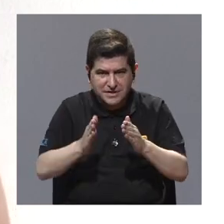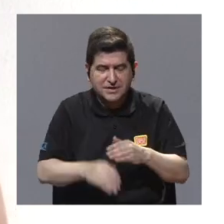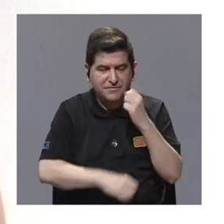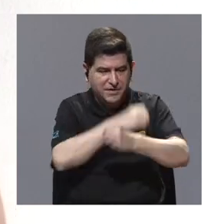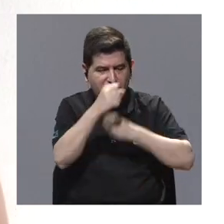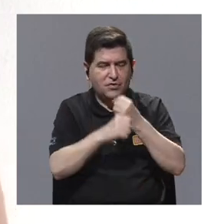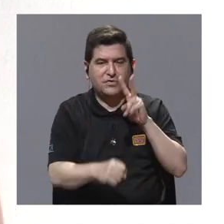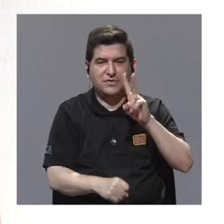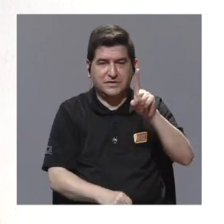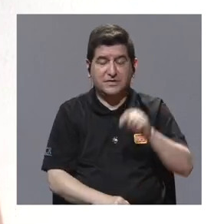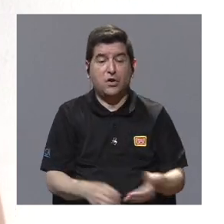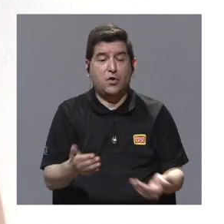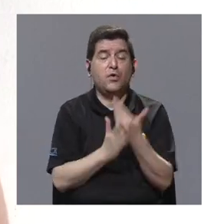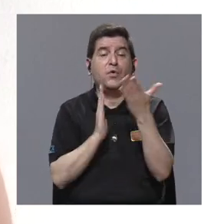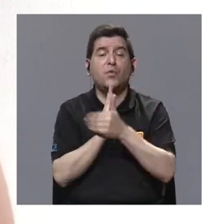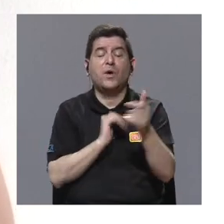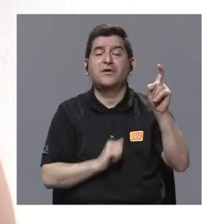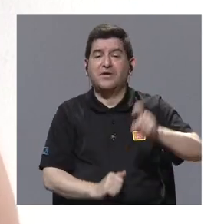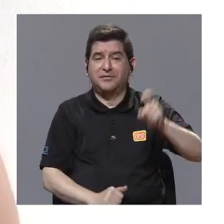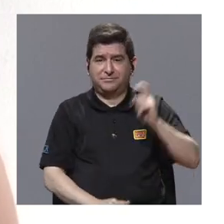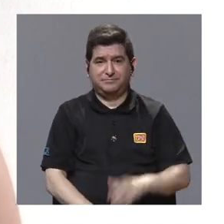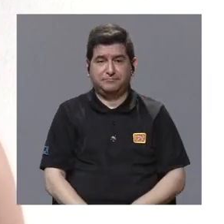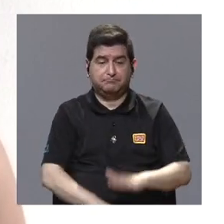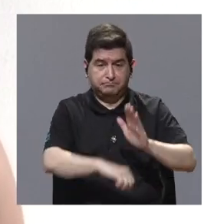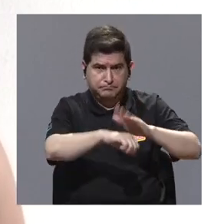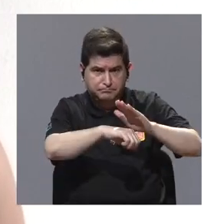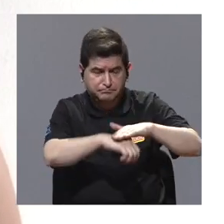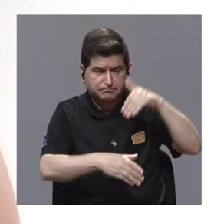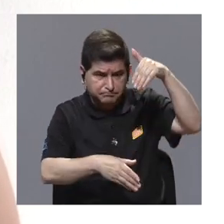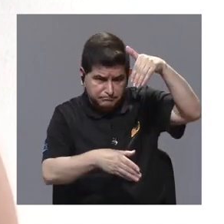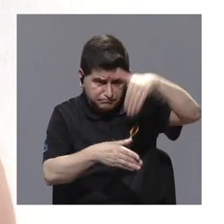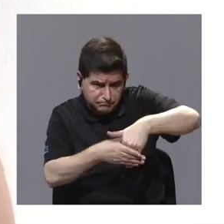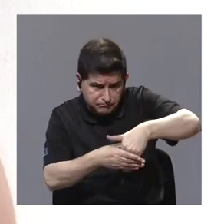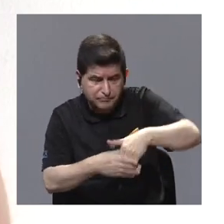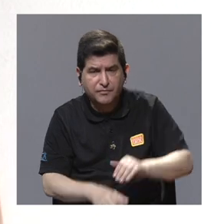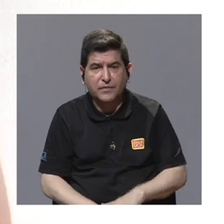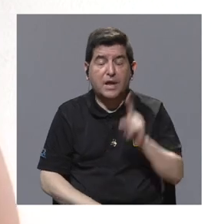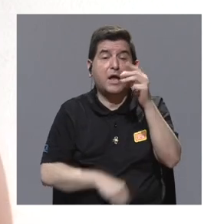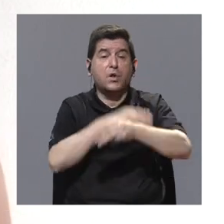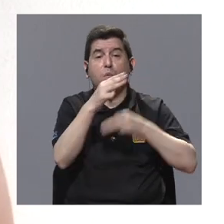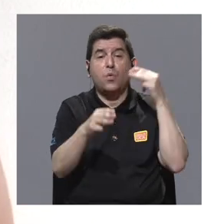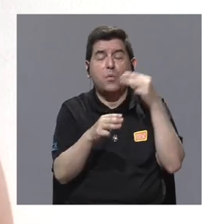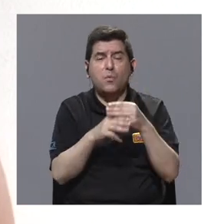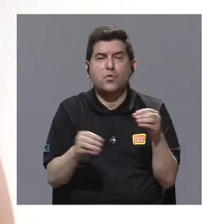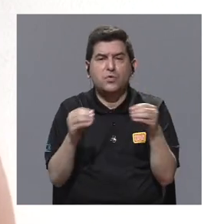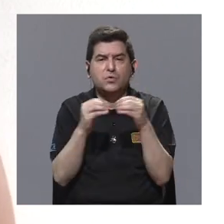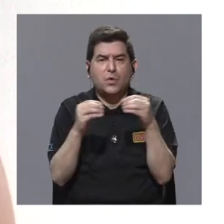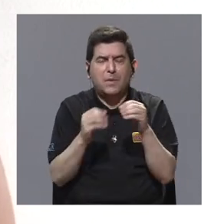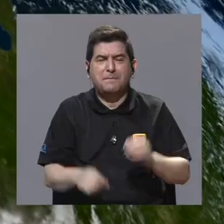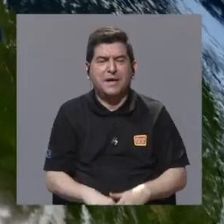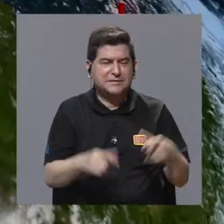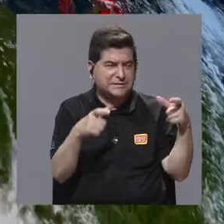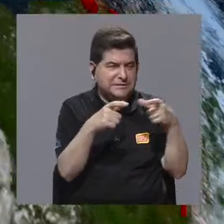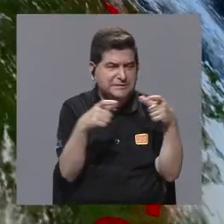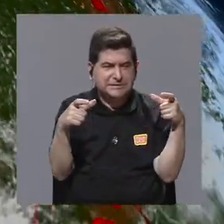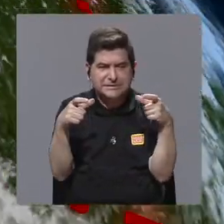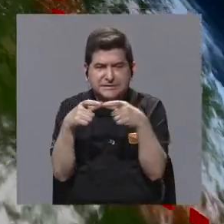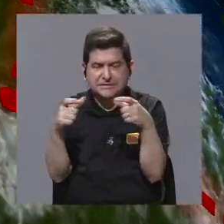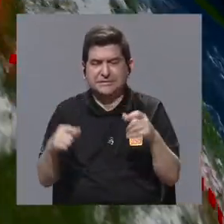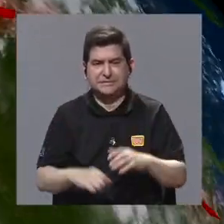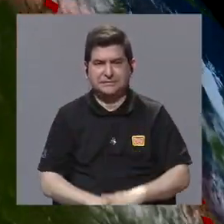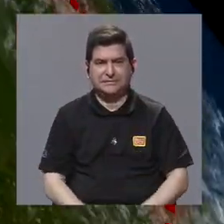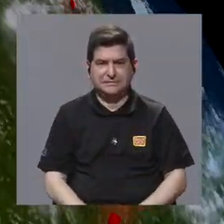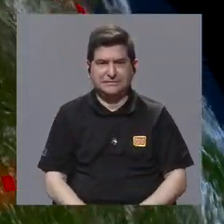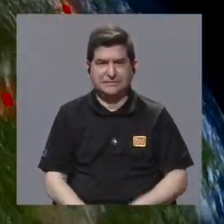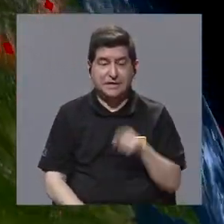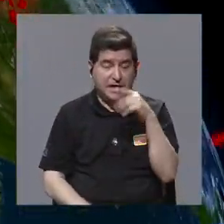del siglo XXI necesita esas nuevas habilidades que le permitan insertarse a un mundo cada vez más interconectado, un mundo